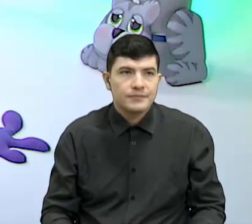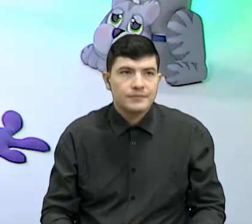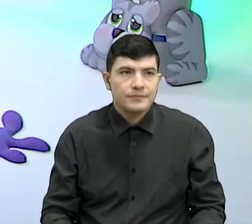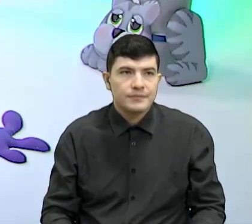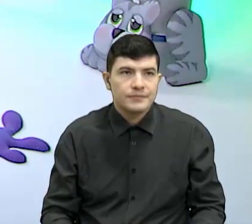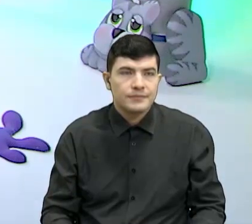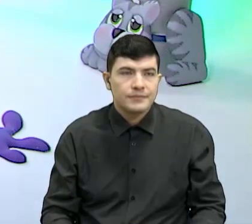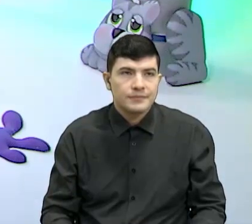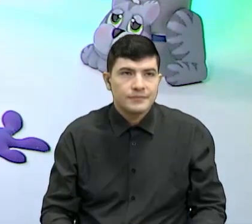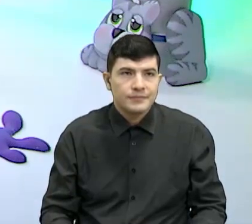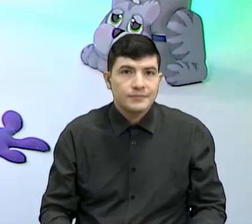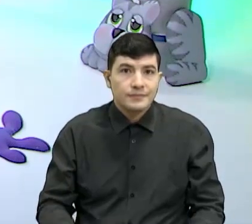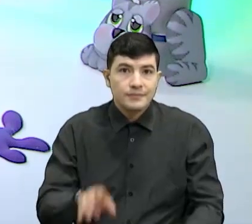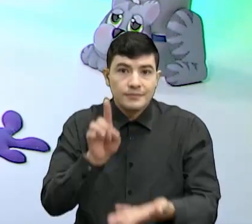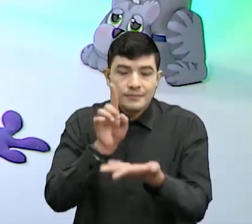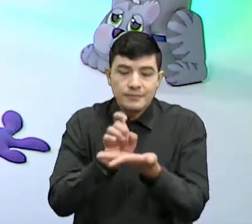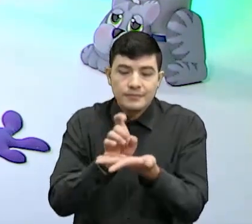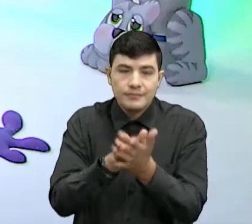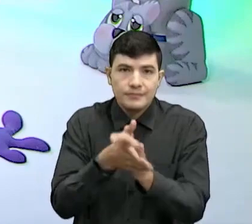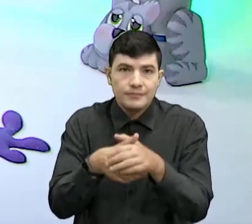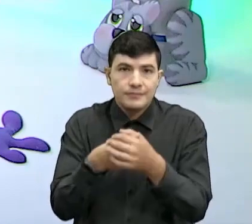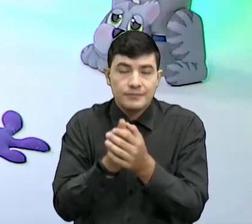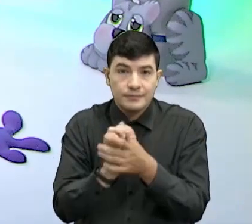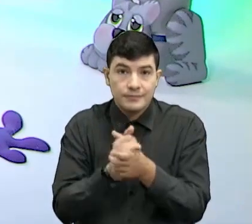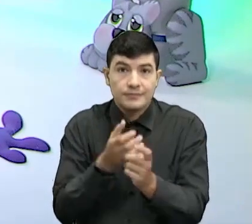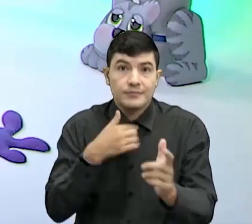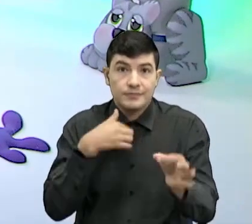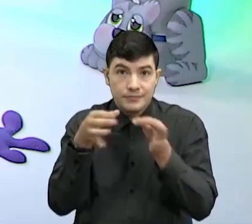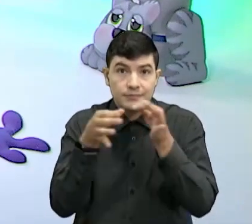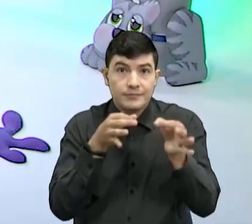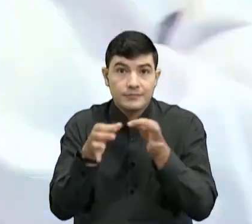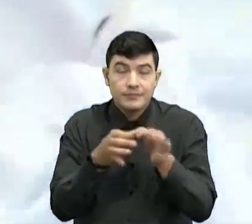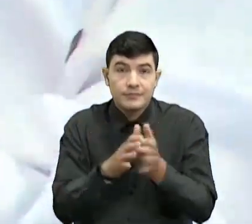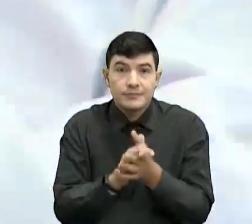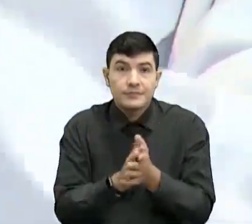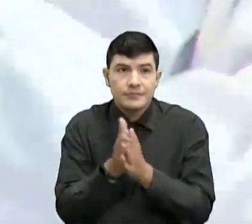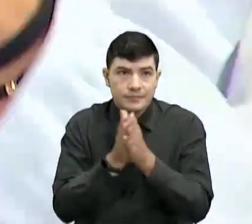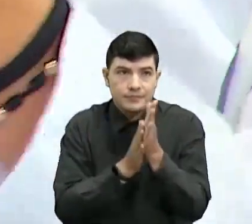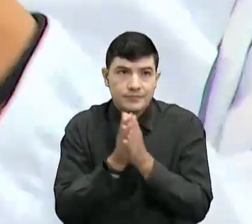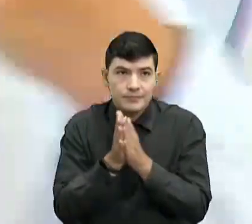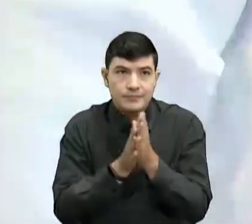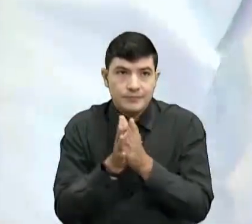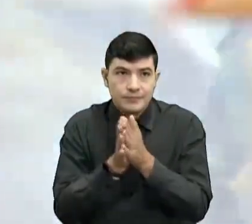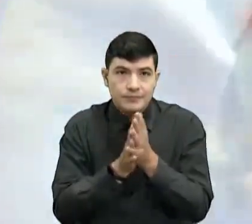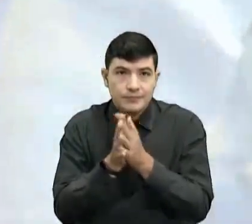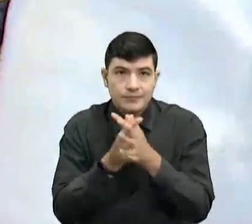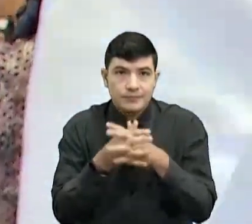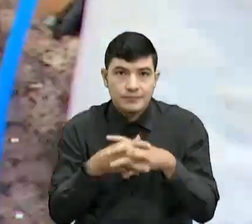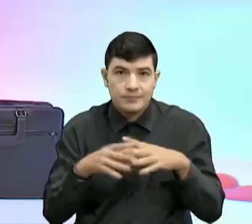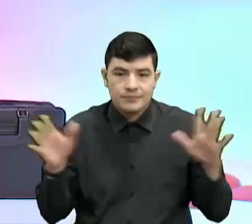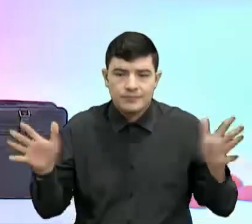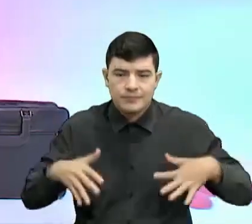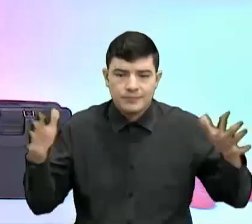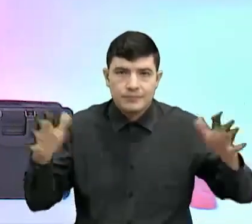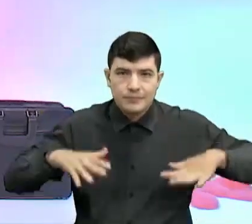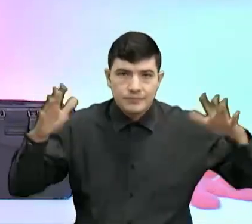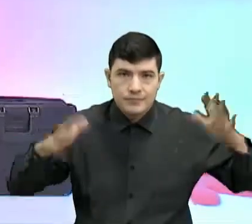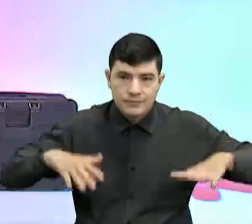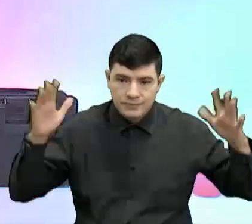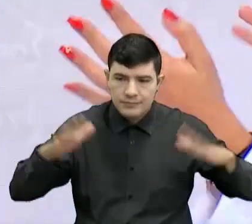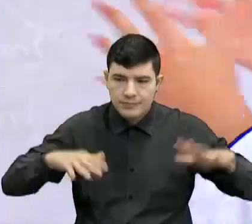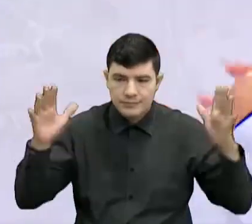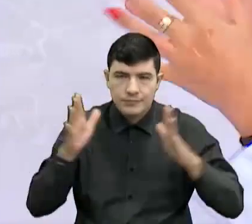Mire, yo les tengo una técnica a los niños. A ver. Nos aplicamos el gel antibacterial, alcohol y hacemos alitas de